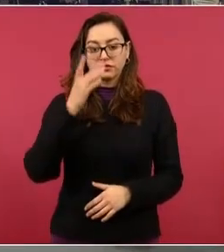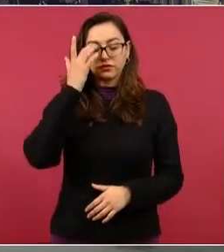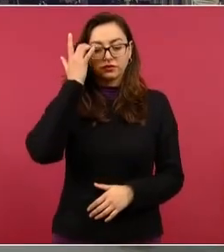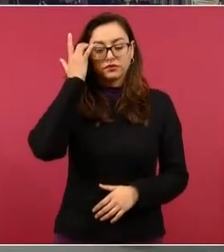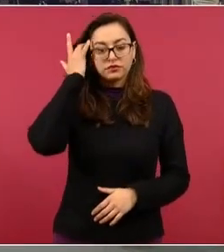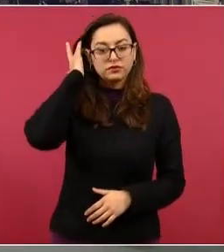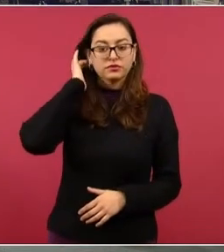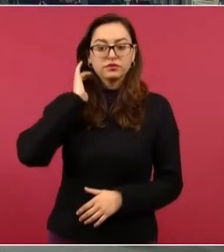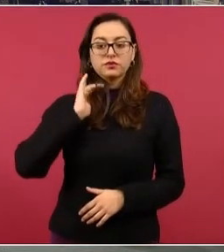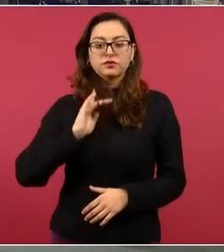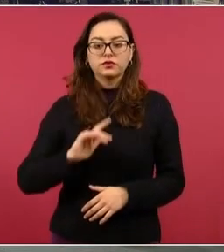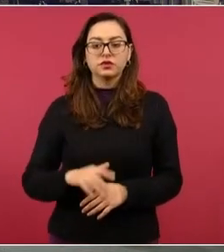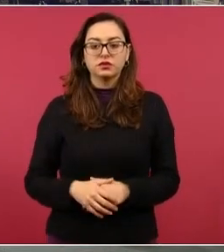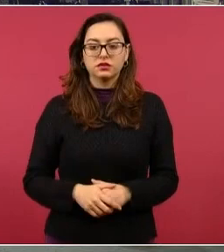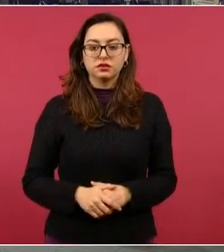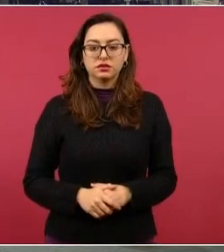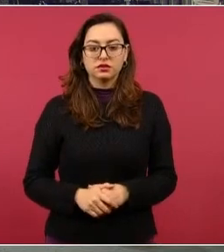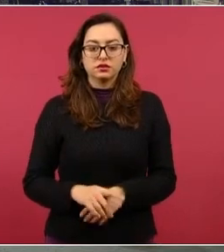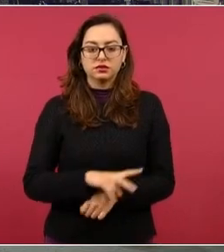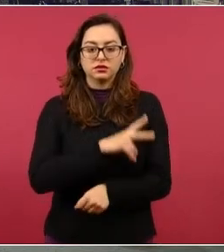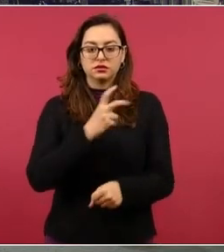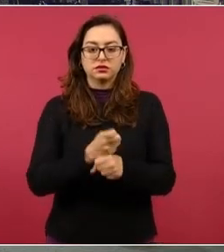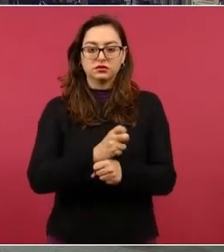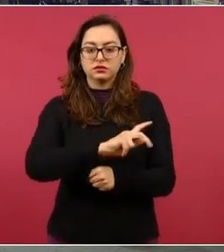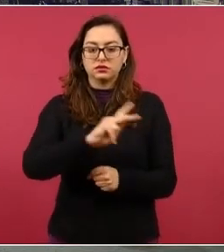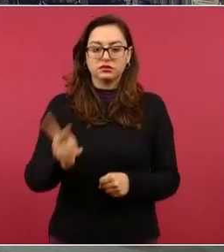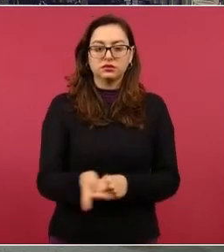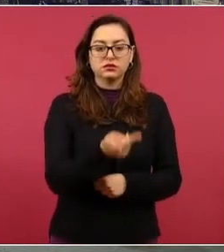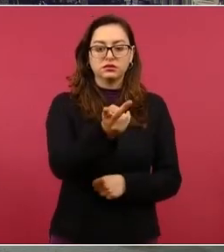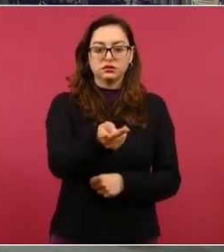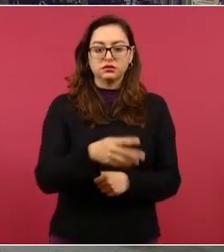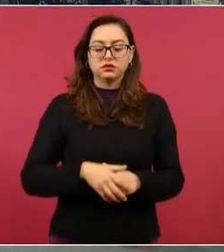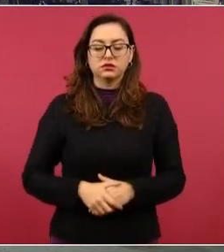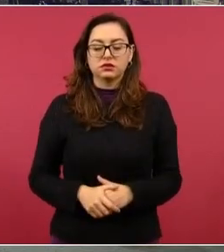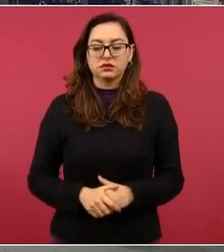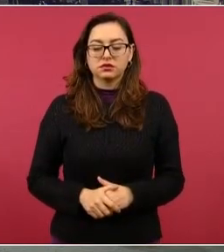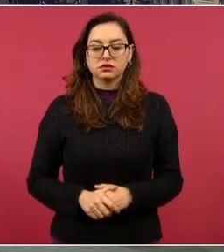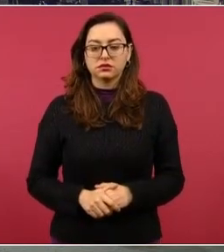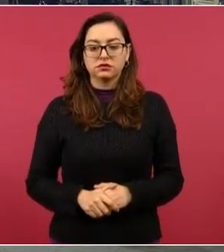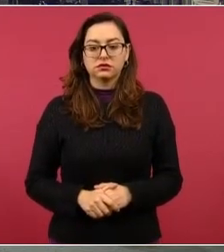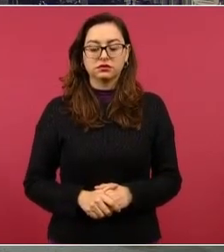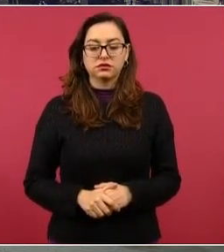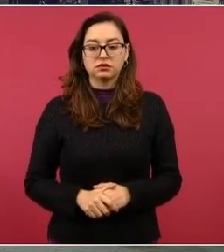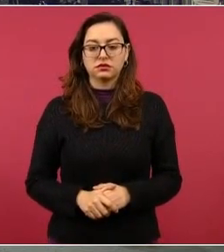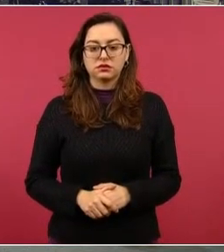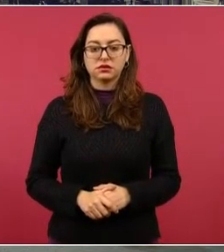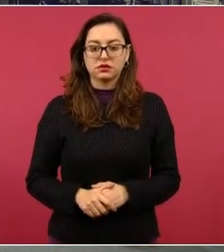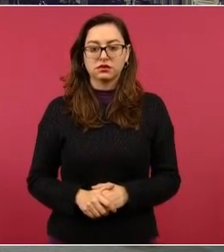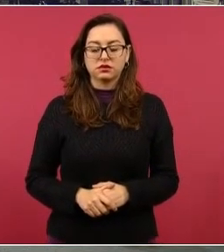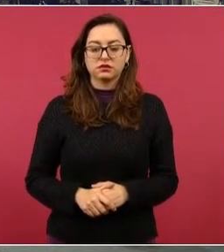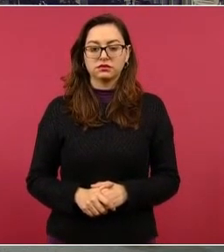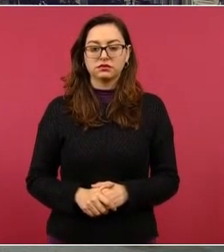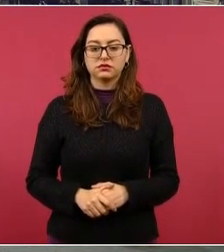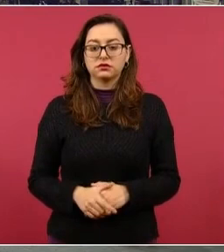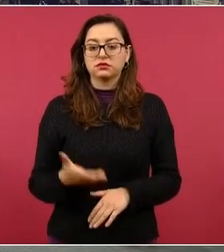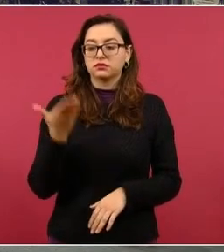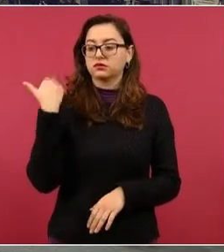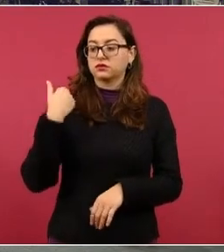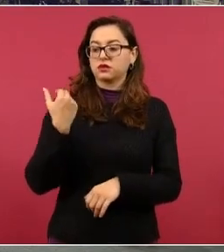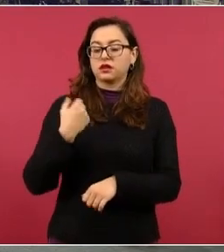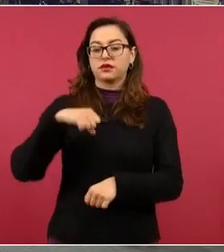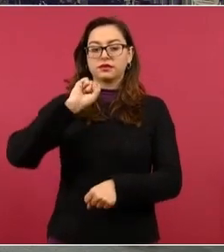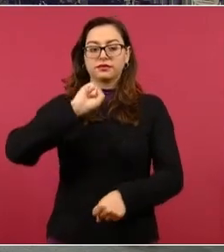En una segunda pregunta, señor presidente, la semana pasada el Fondo Monetario